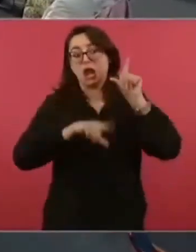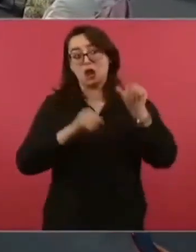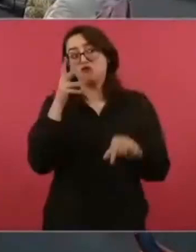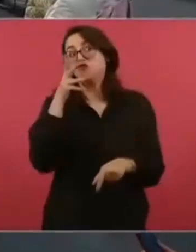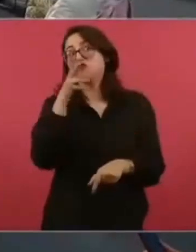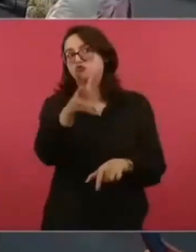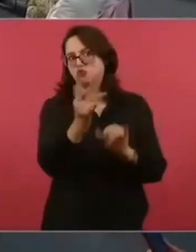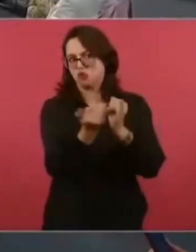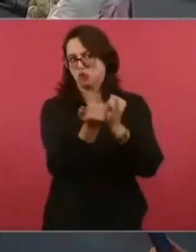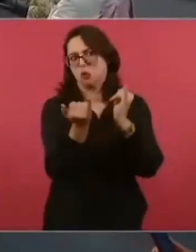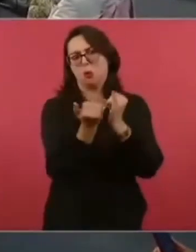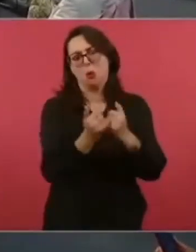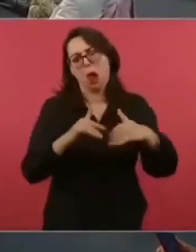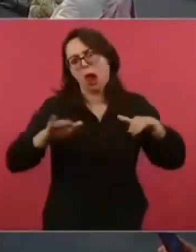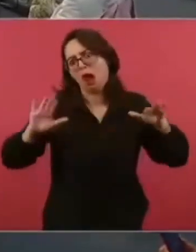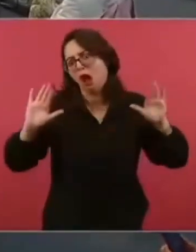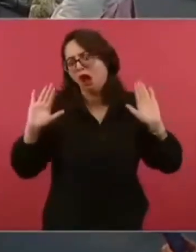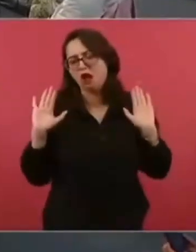o es distinto.